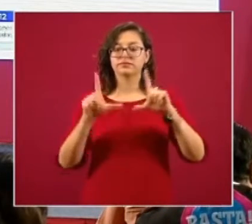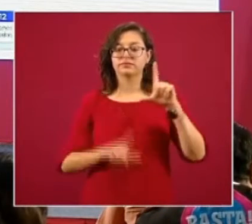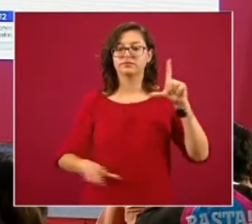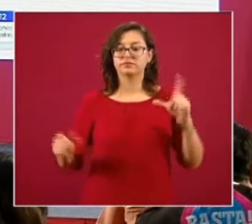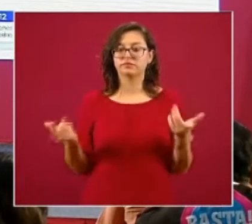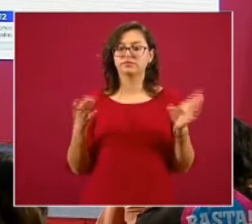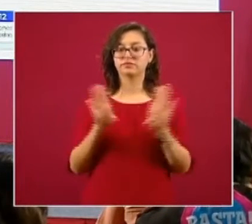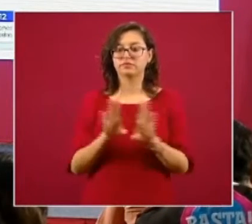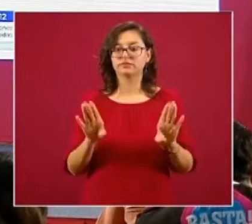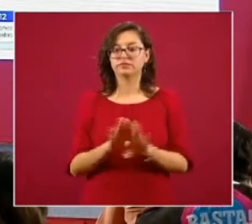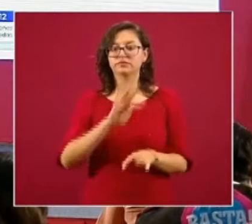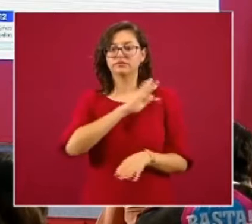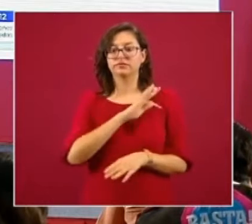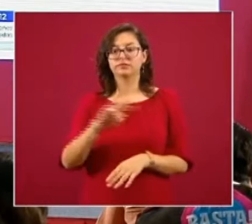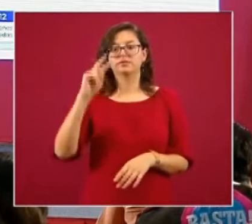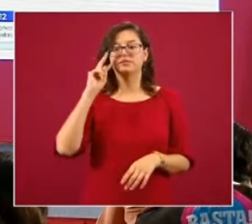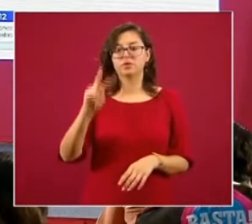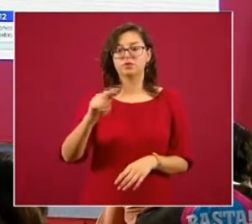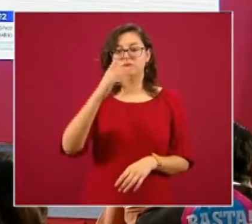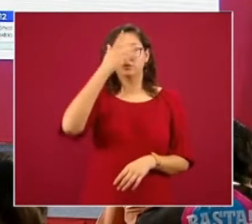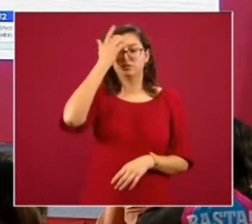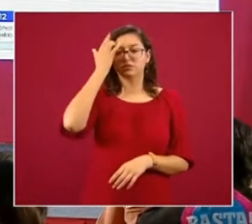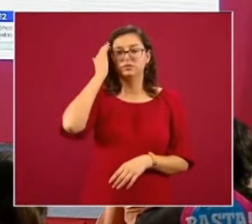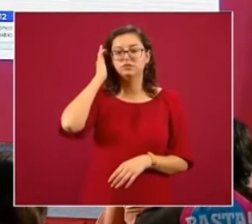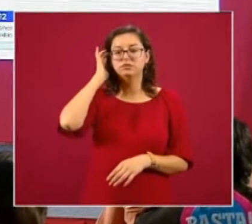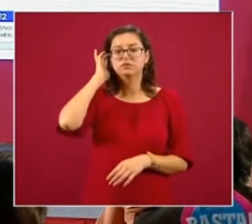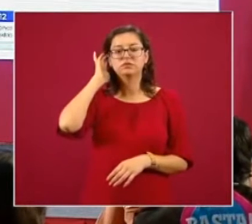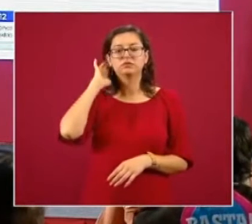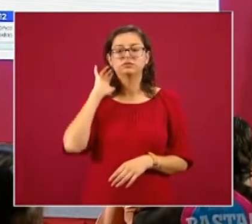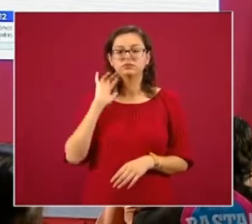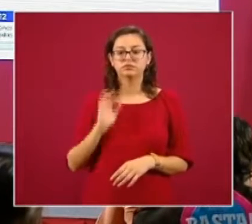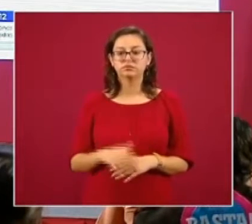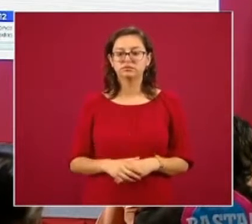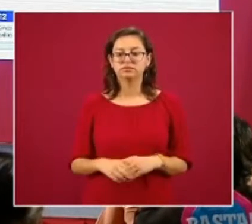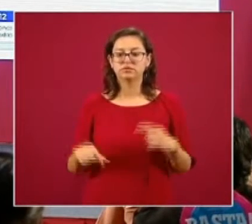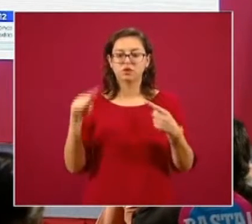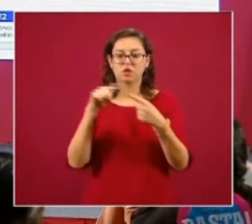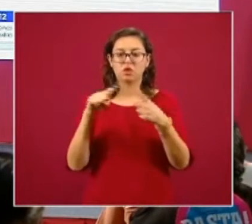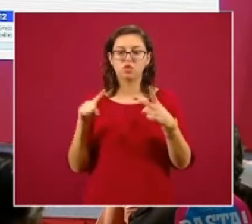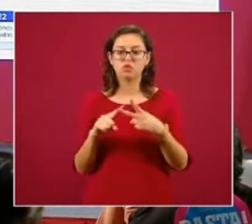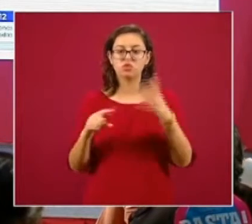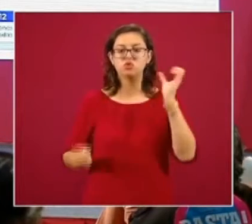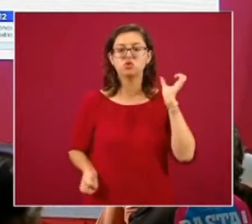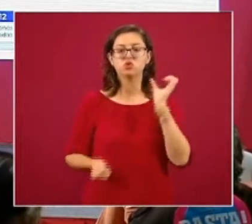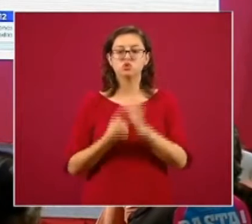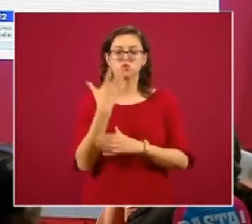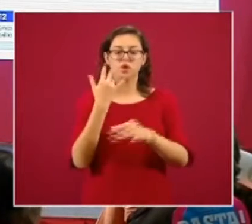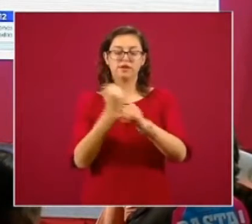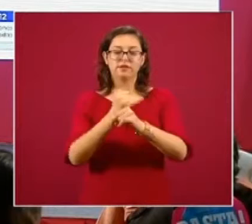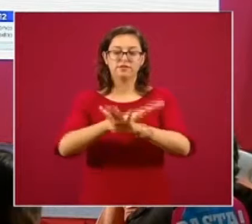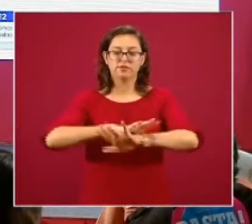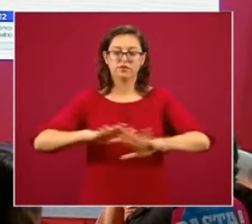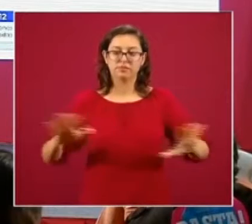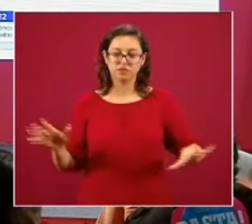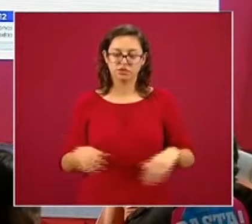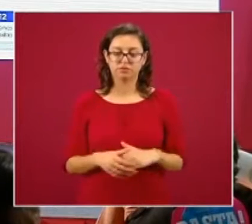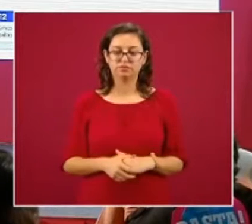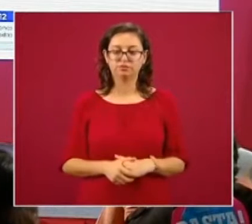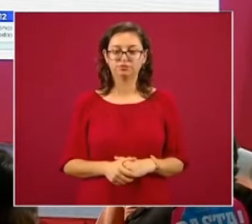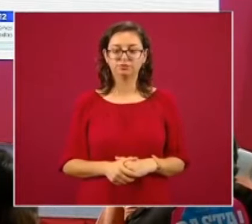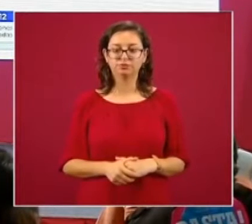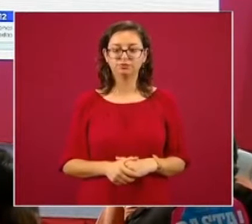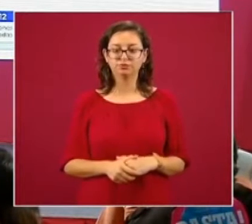Coahuila tienen mayor ocupación. Y vamos a destacar dos nuevos elementos informativos que